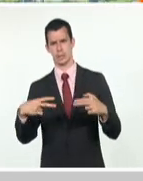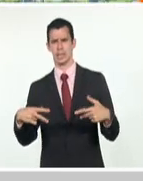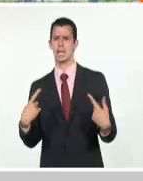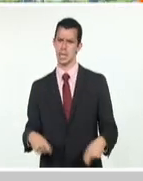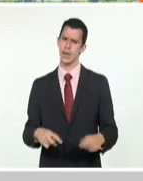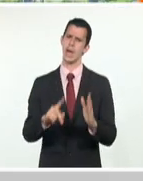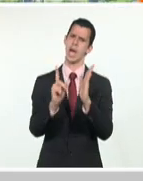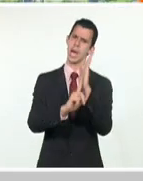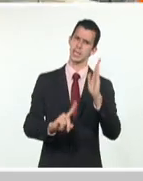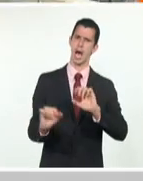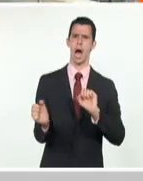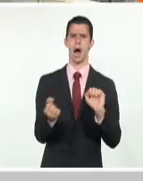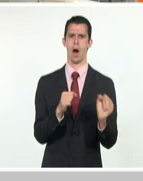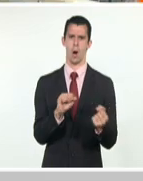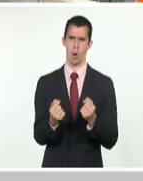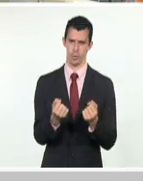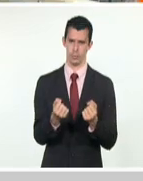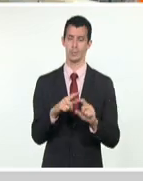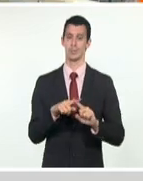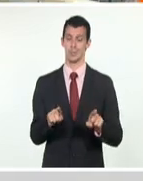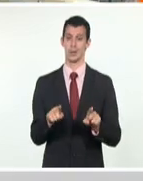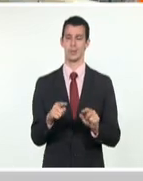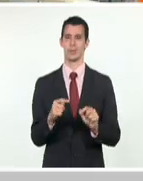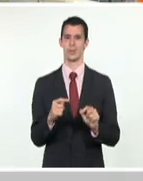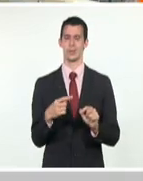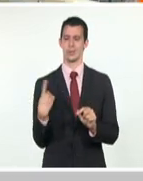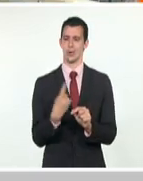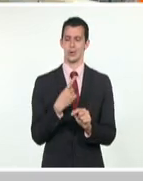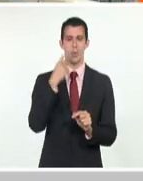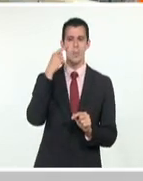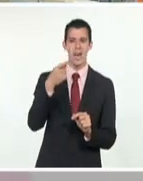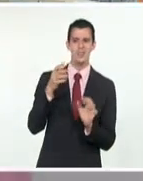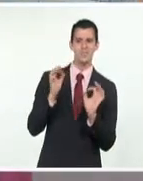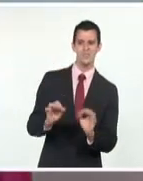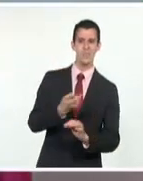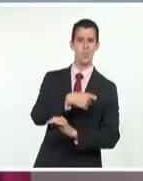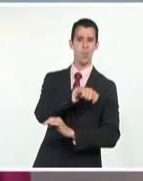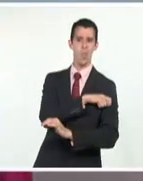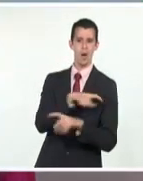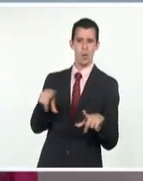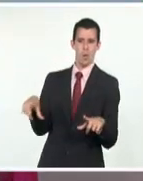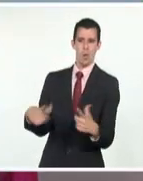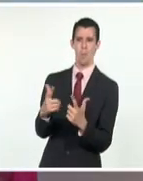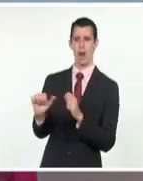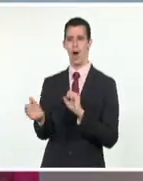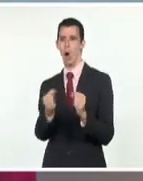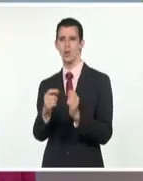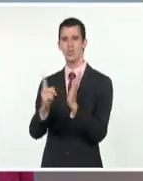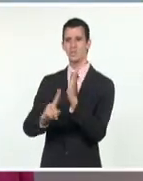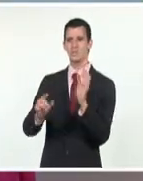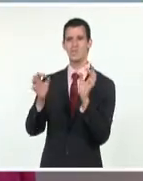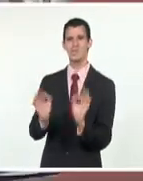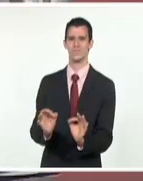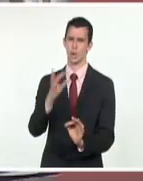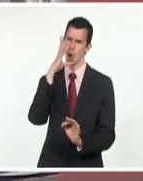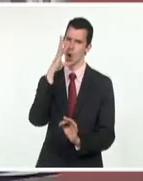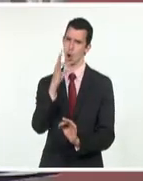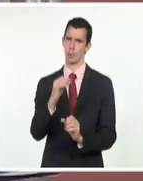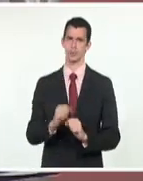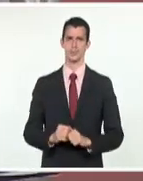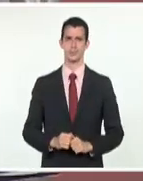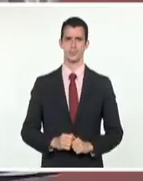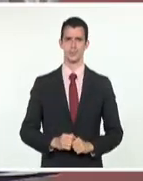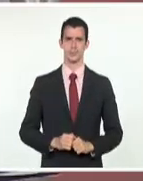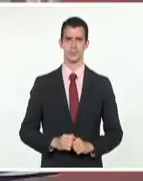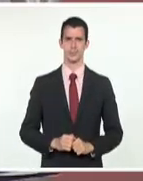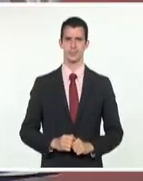Ministerio de Energía y Minas están enfocadas en promover acciones de ahorro también en los hogares. El ministro